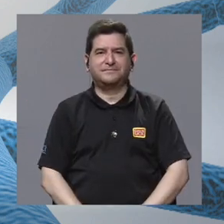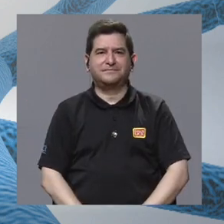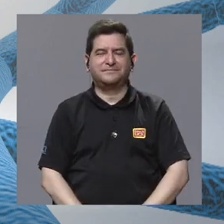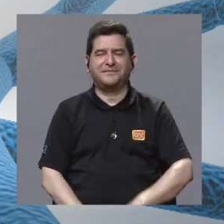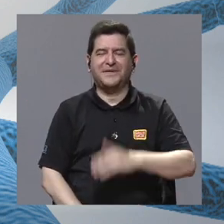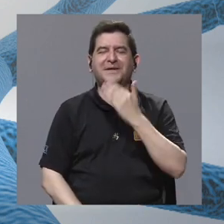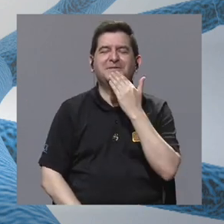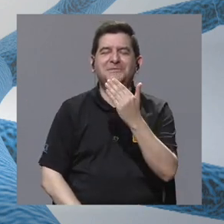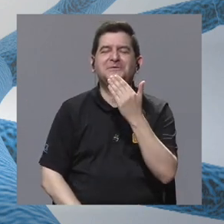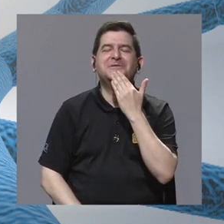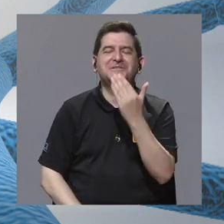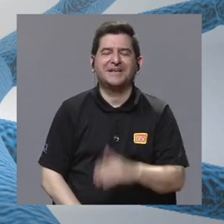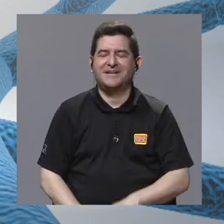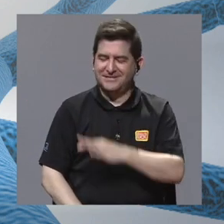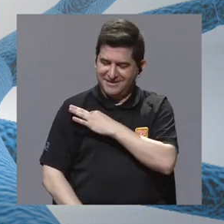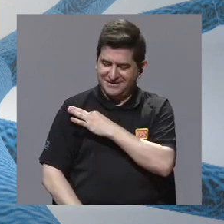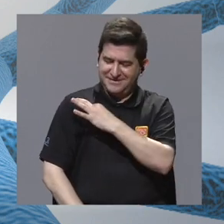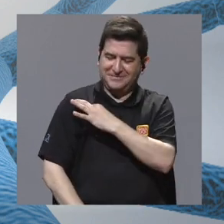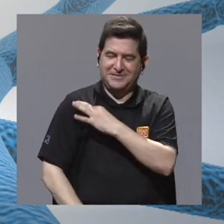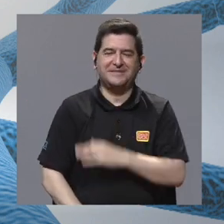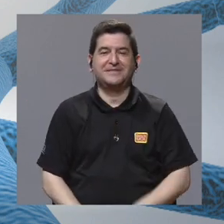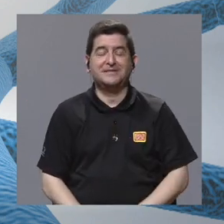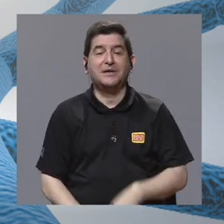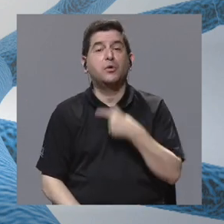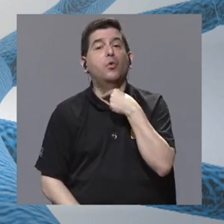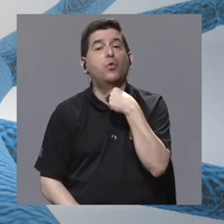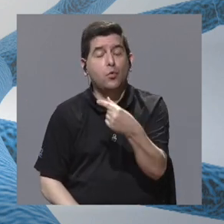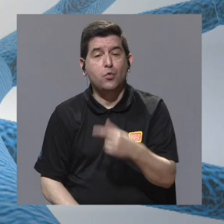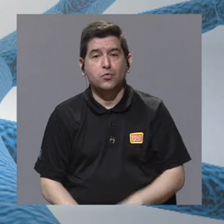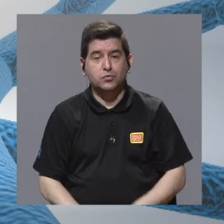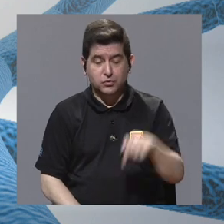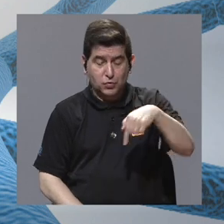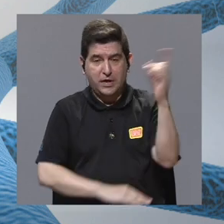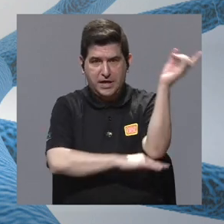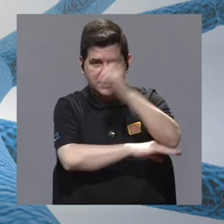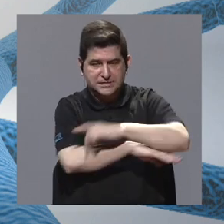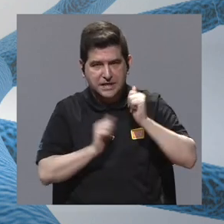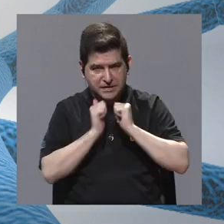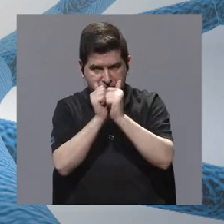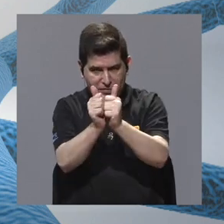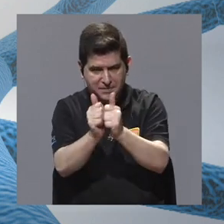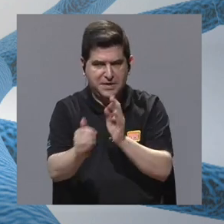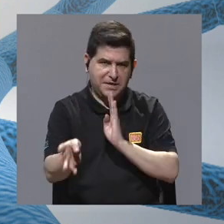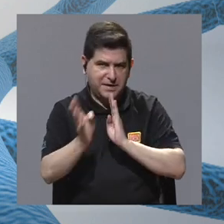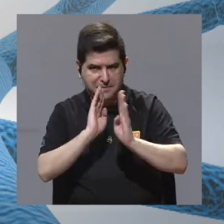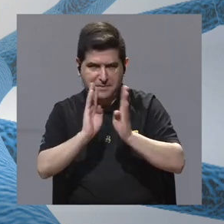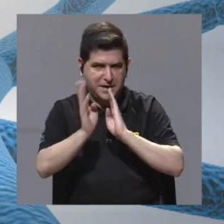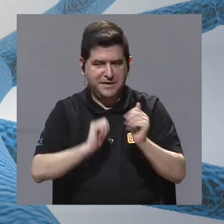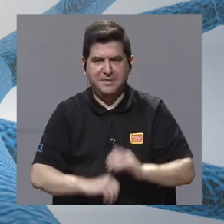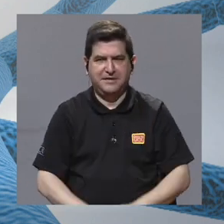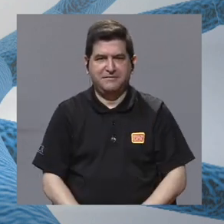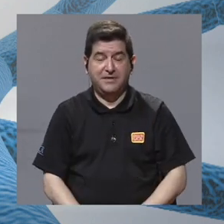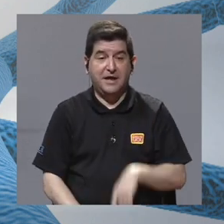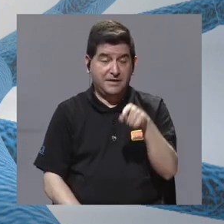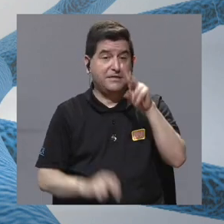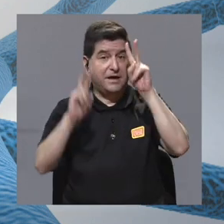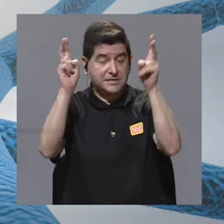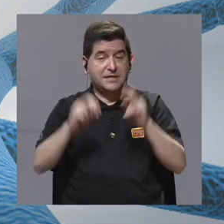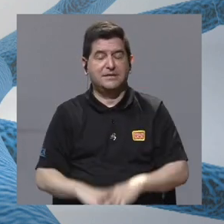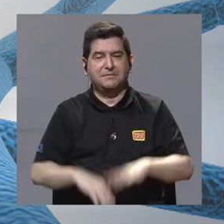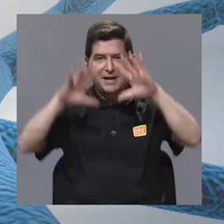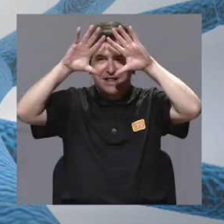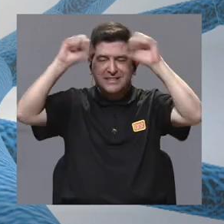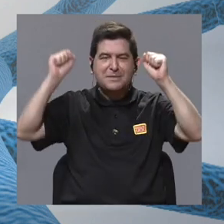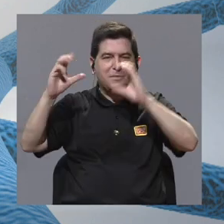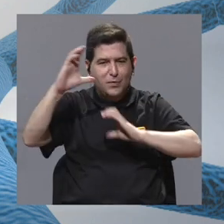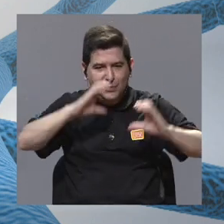Muchísimas gracias por la invitación, más bien, y un gusto estar el día de hoy con ustedes hablando sobre este tema de diplomacia